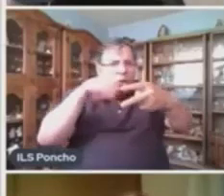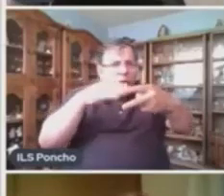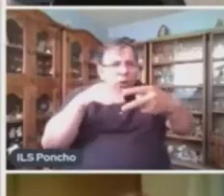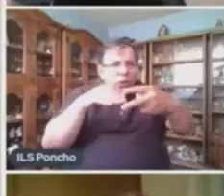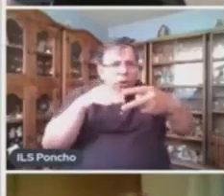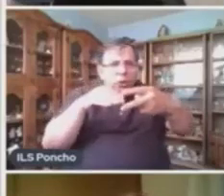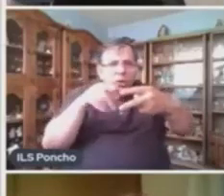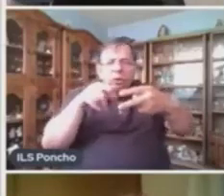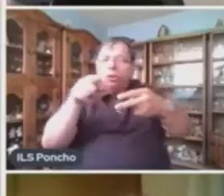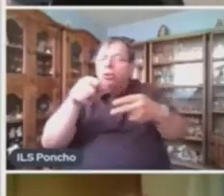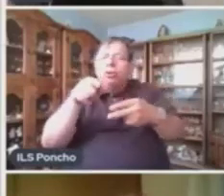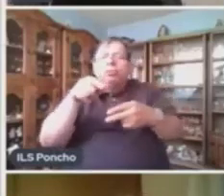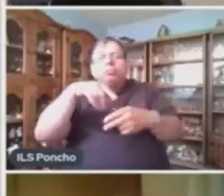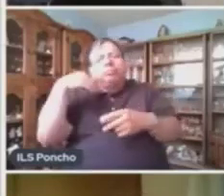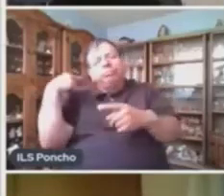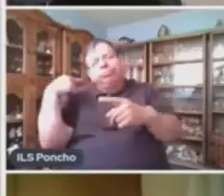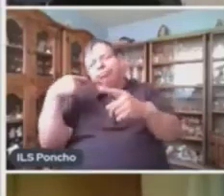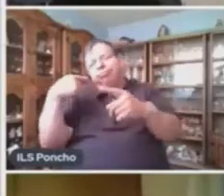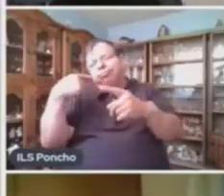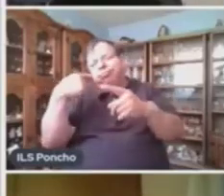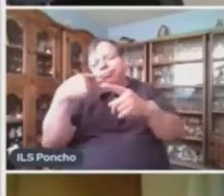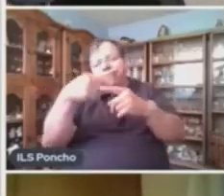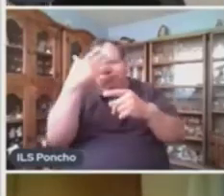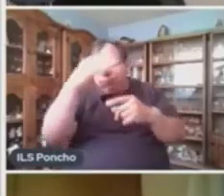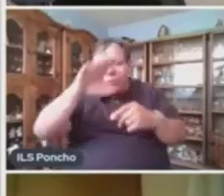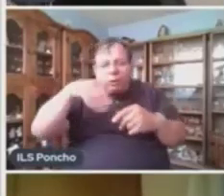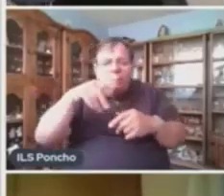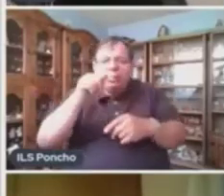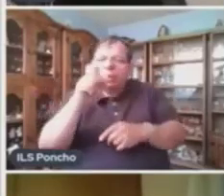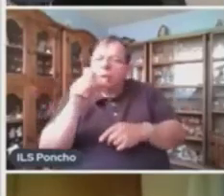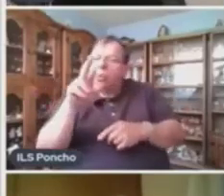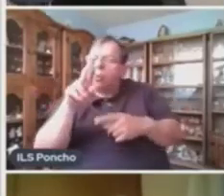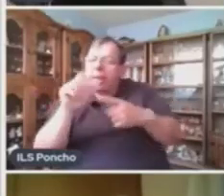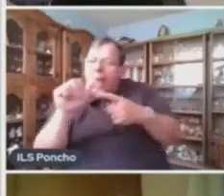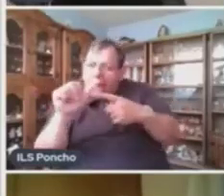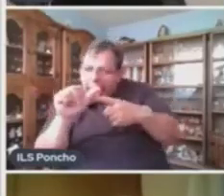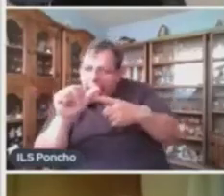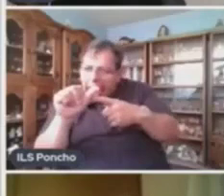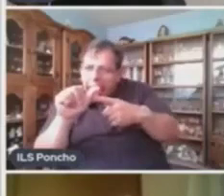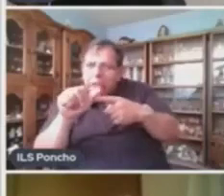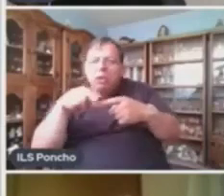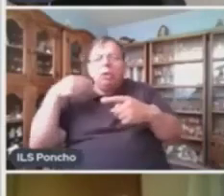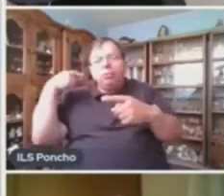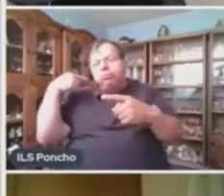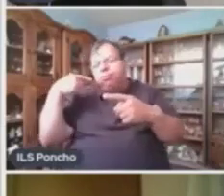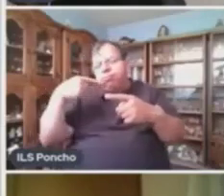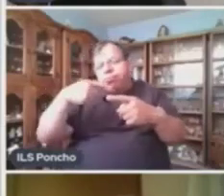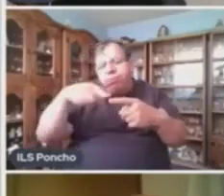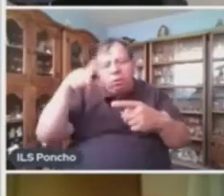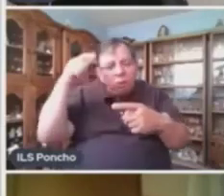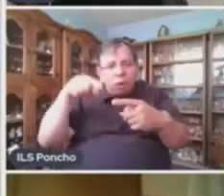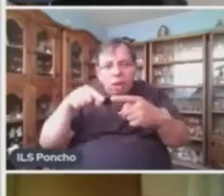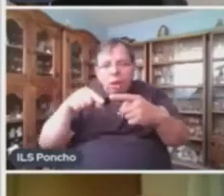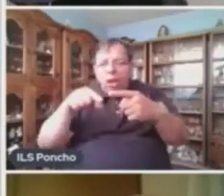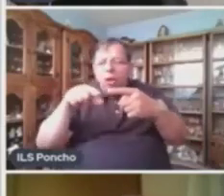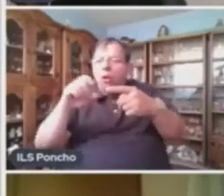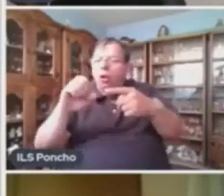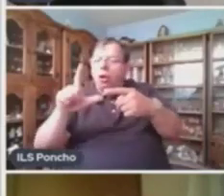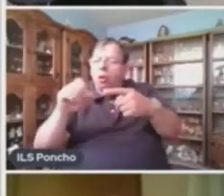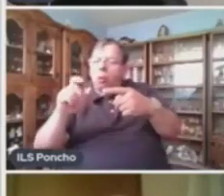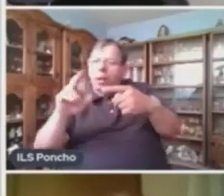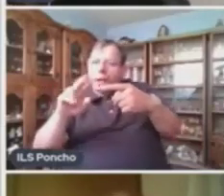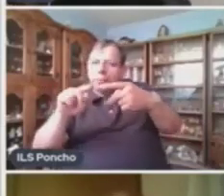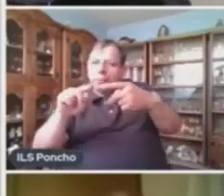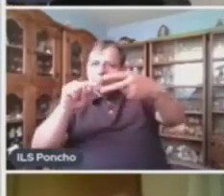busqué tu ternura Sin conocerte por años, busqué tu locura El verso 3 y el verso 4